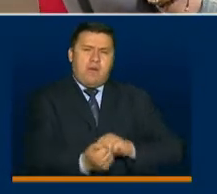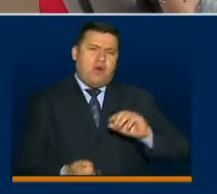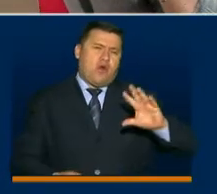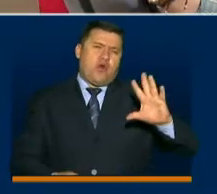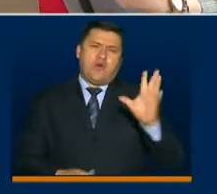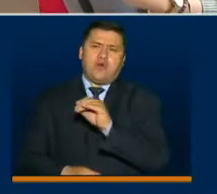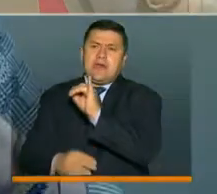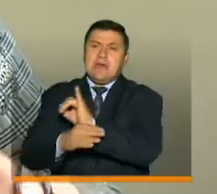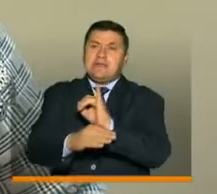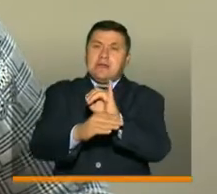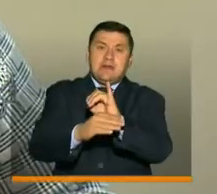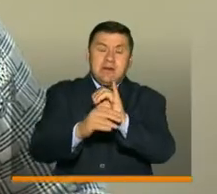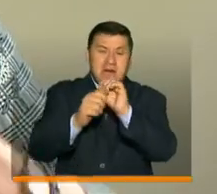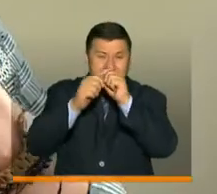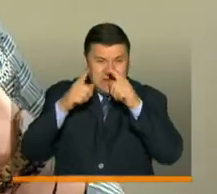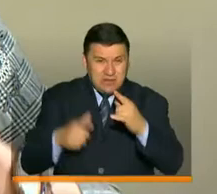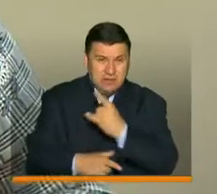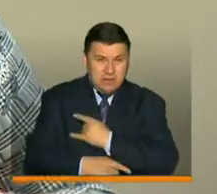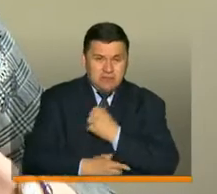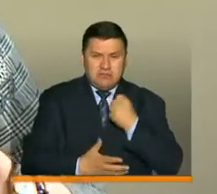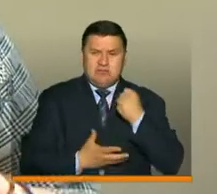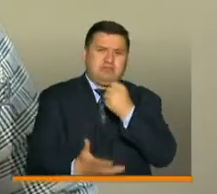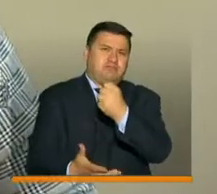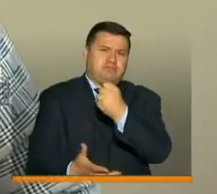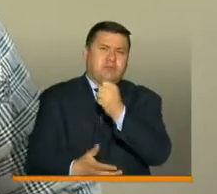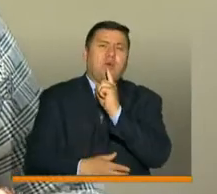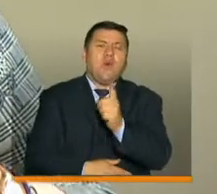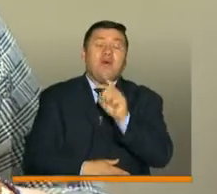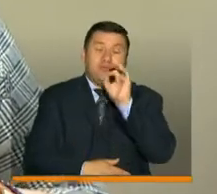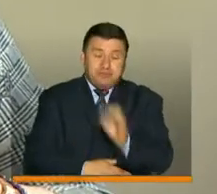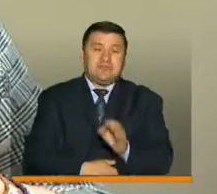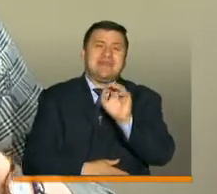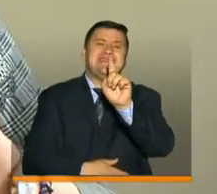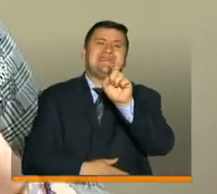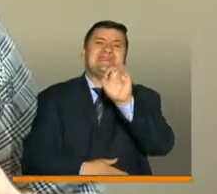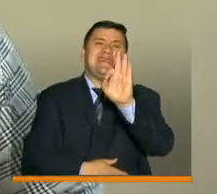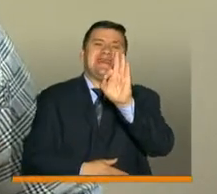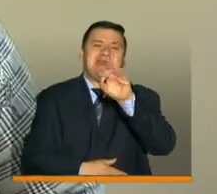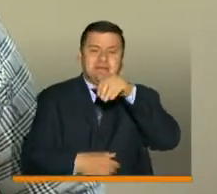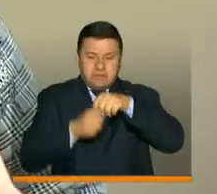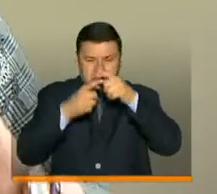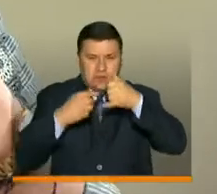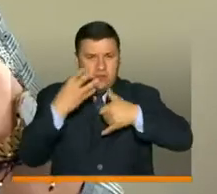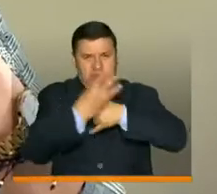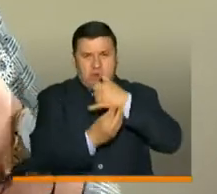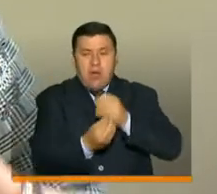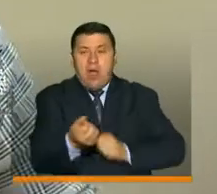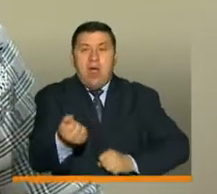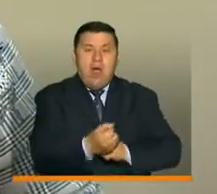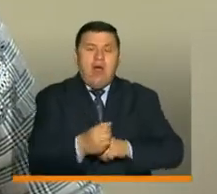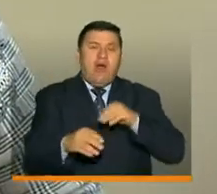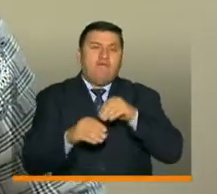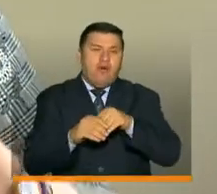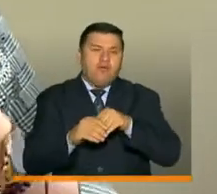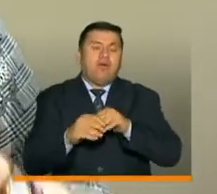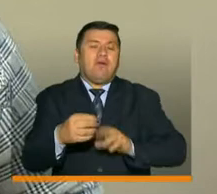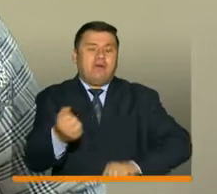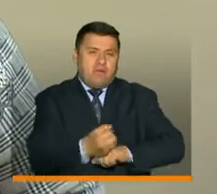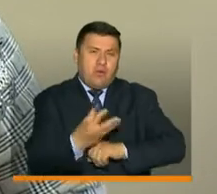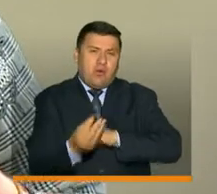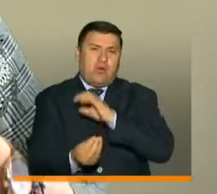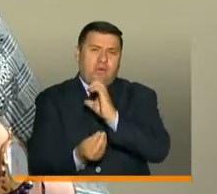todas las instituciones públicas, 63 en el país, apoyos de Generación E y apoyos del Fondo Solidario.